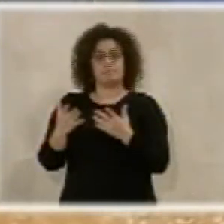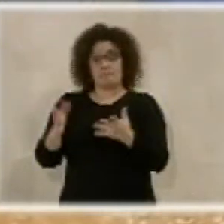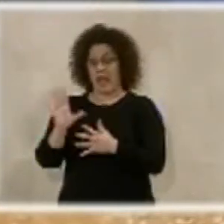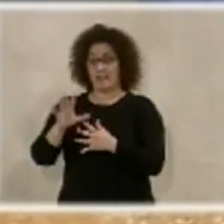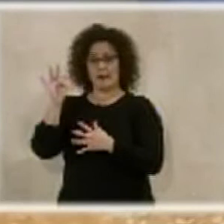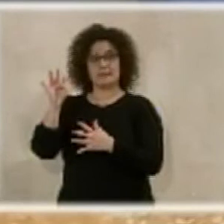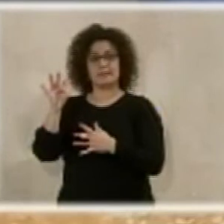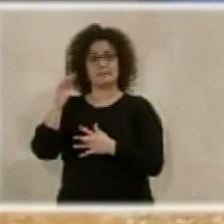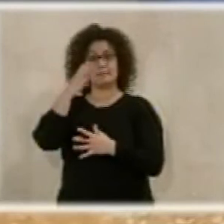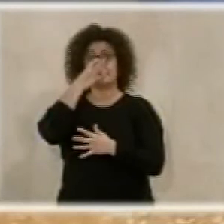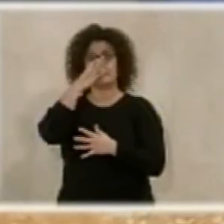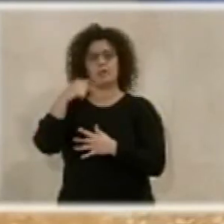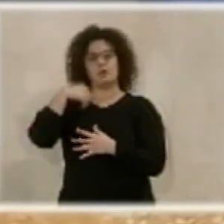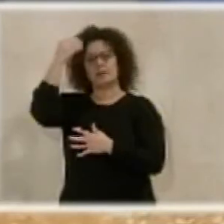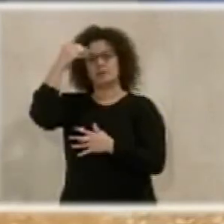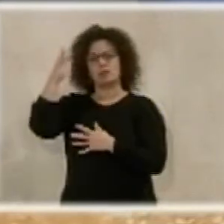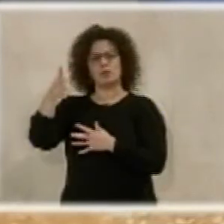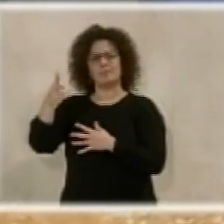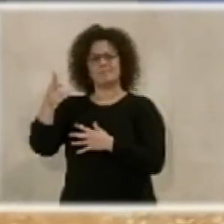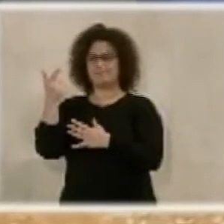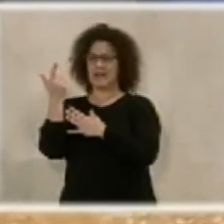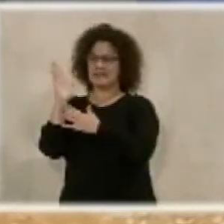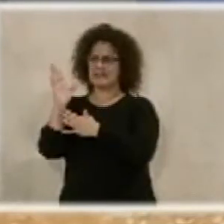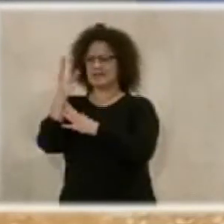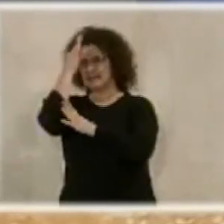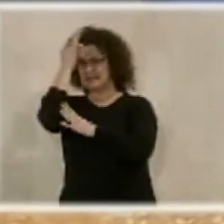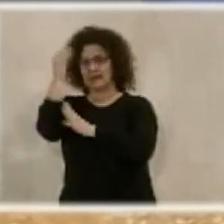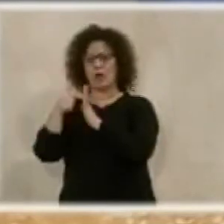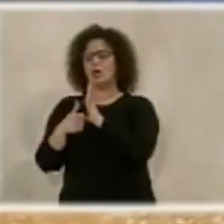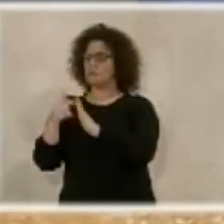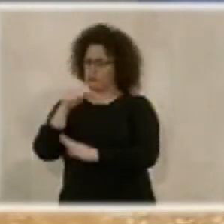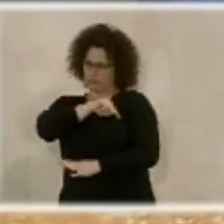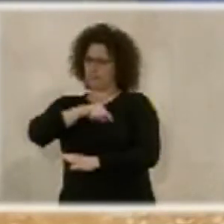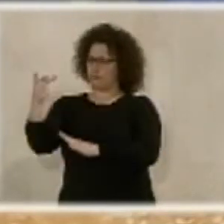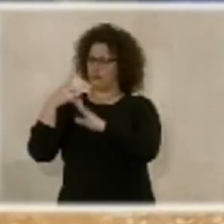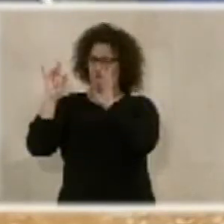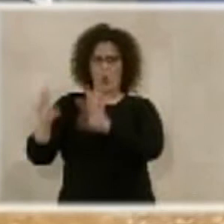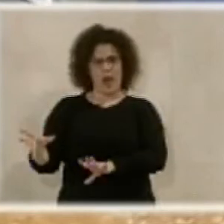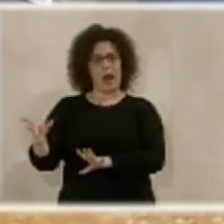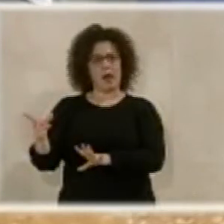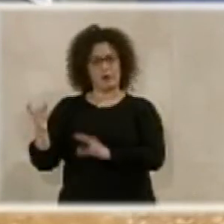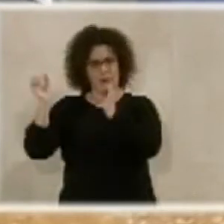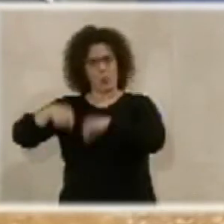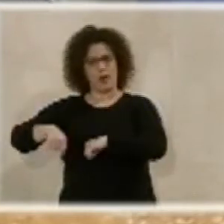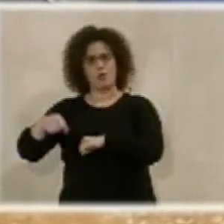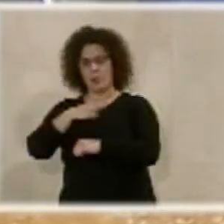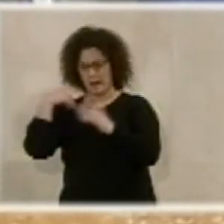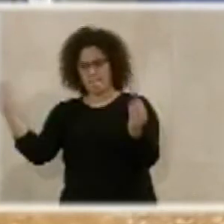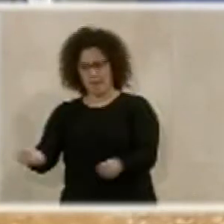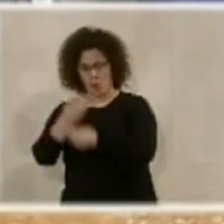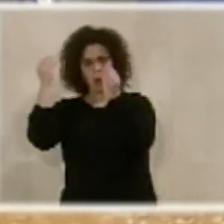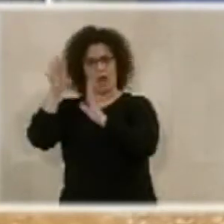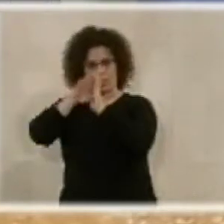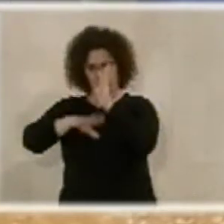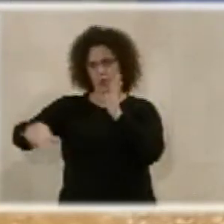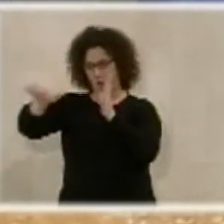Además, creo que hay ciertas actitudes en la moción. Compartimos el espíritu y, por supuesto, estamos trabajando en mejorar las condiciones de vida